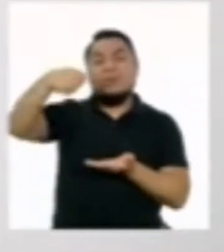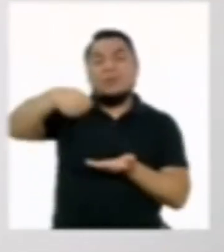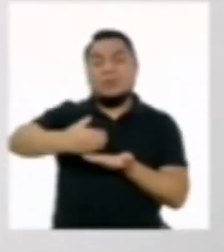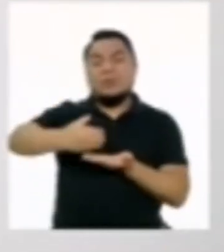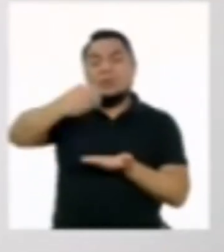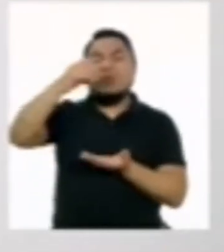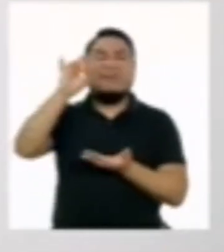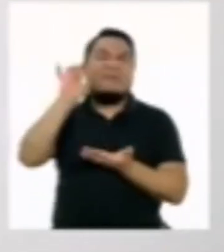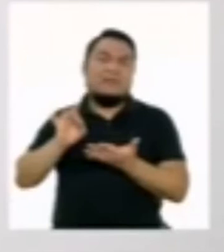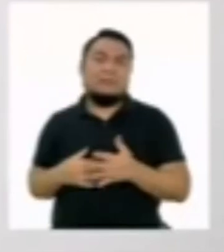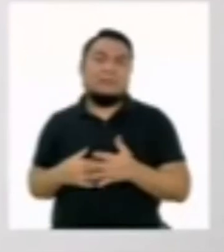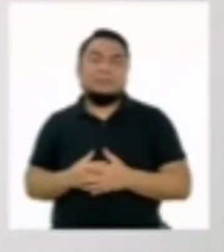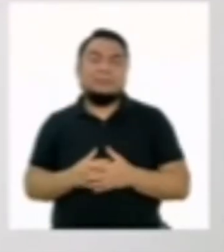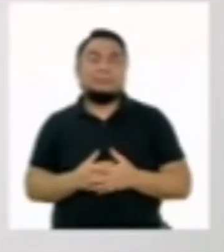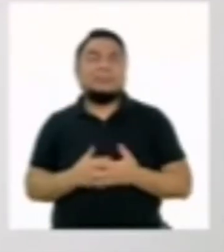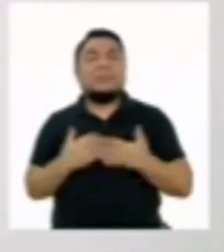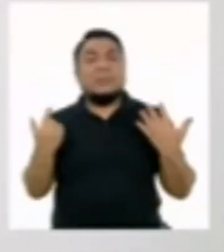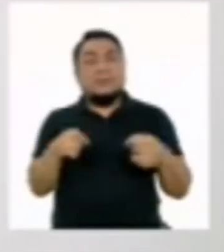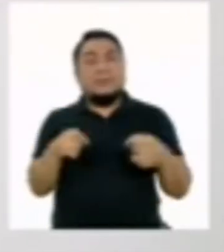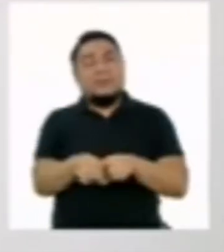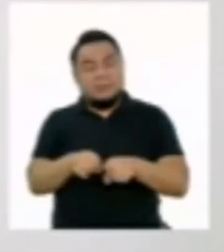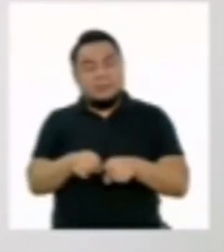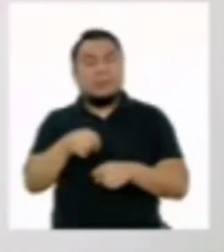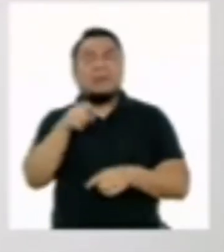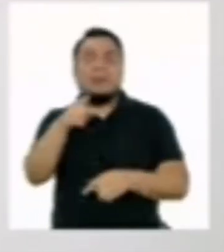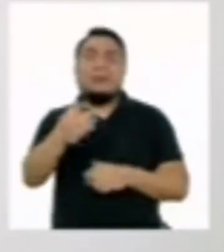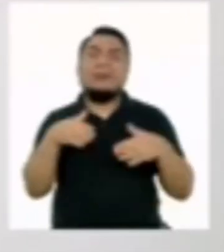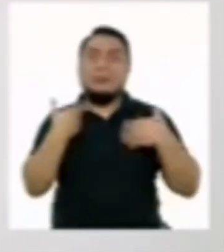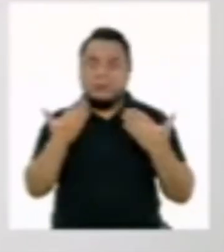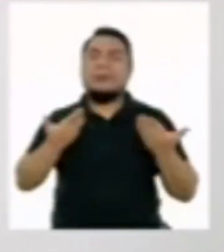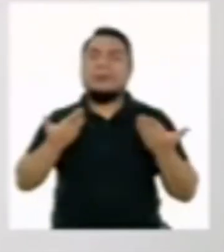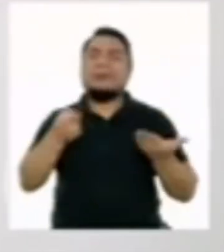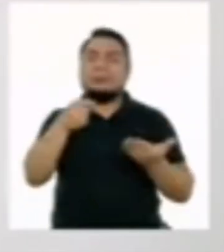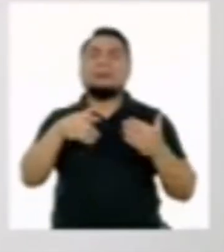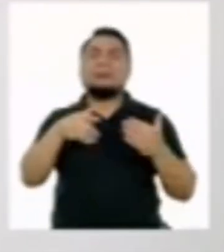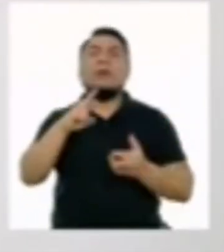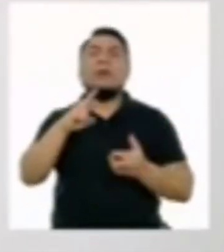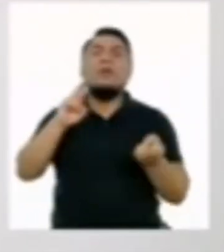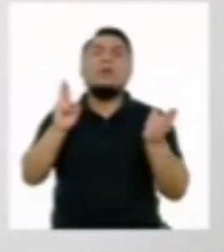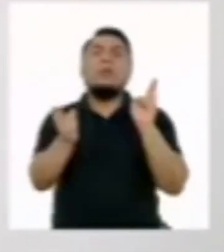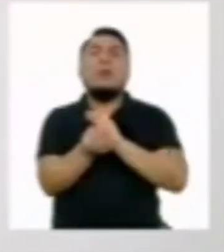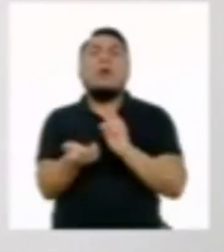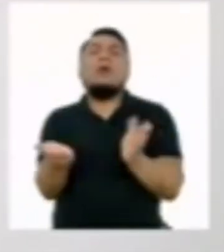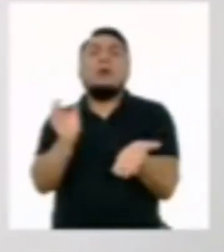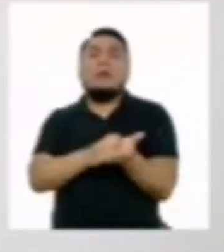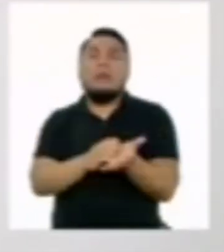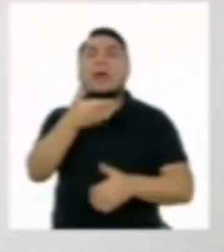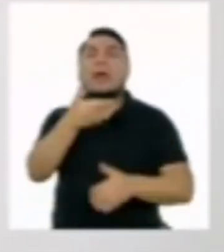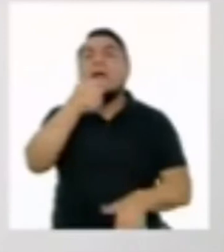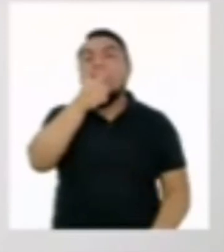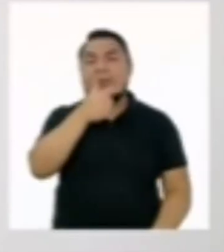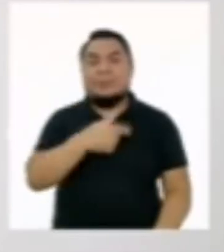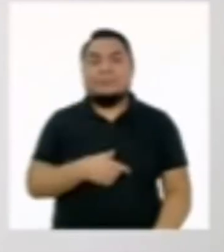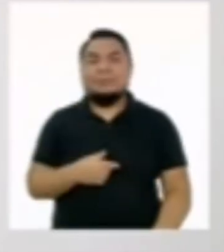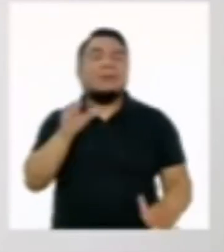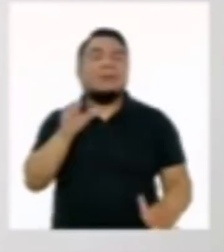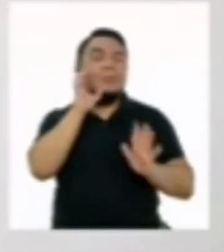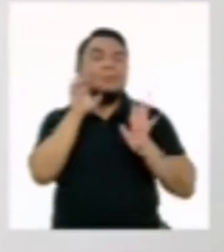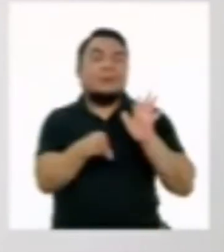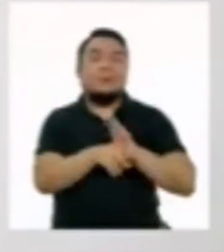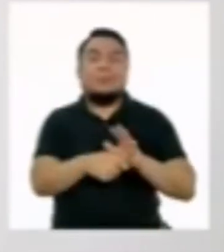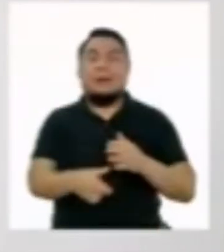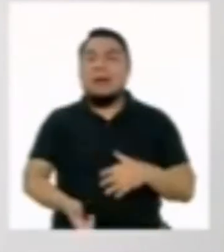botellas, etc. Asimismo, también podemos reutilizar el agua. Por ejemplo,